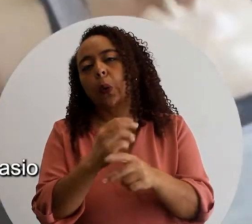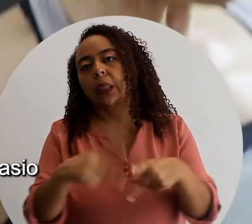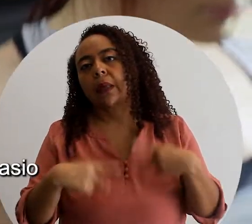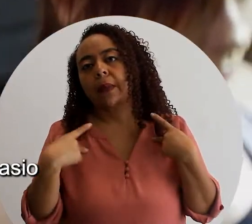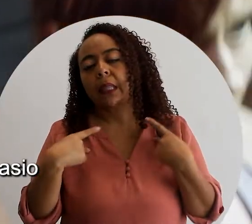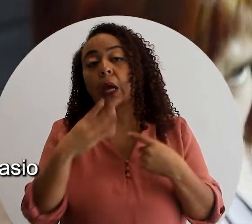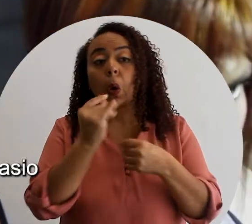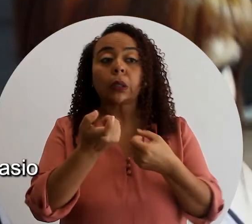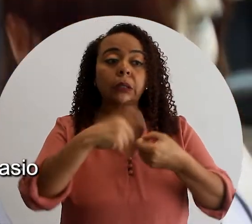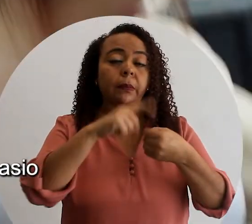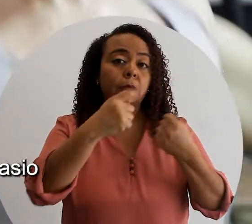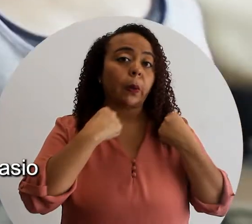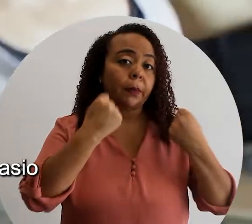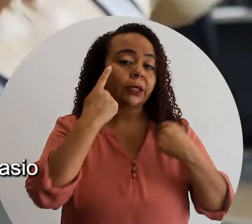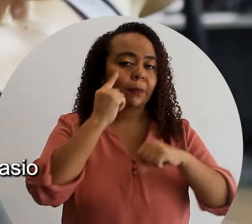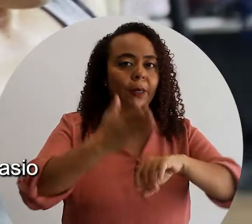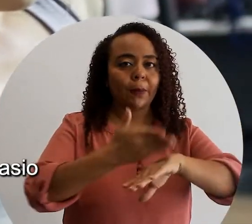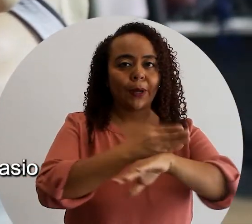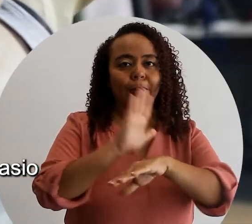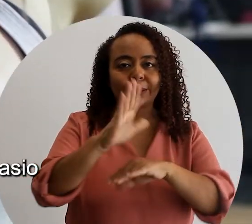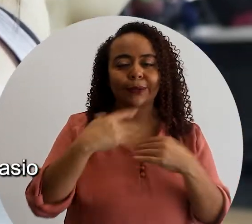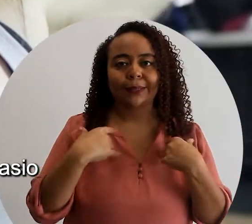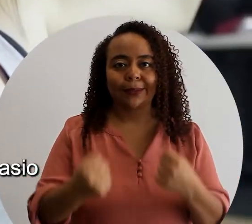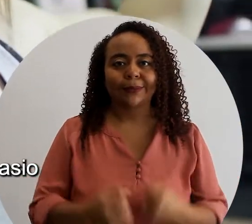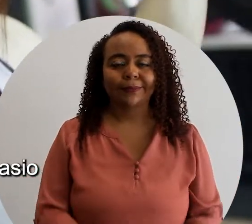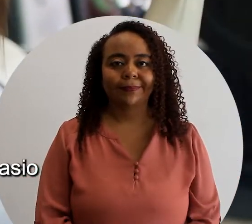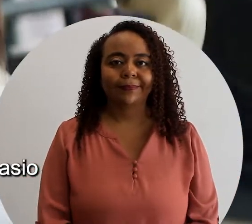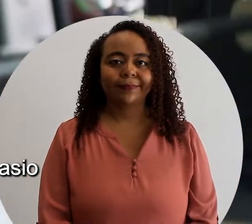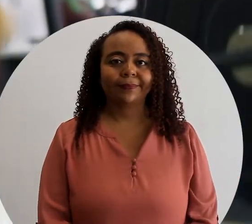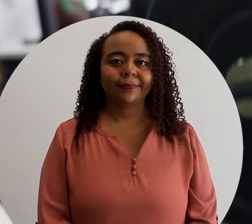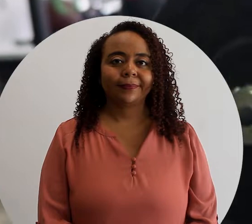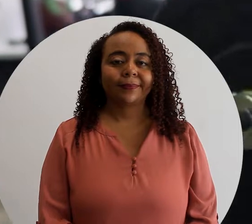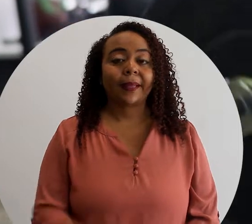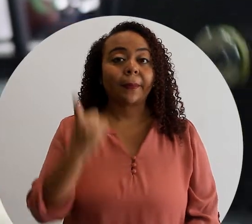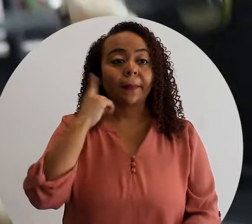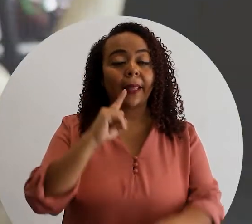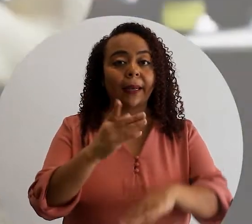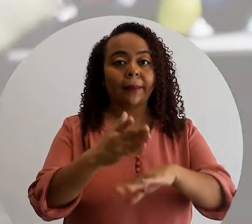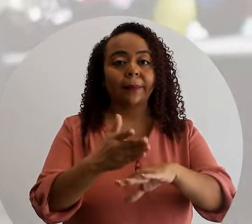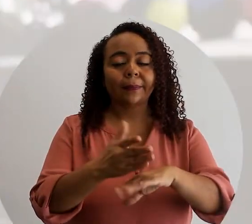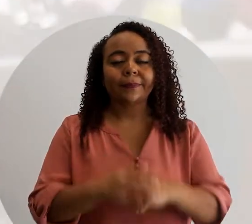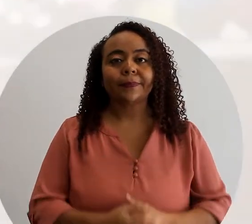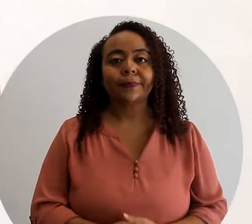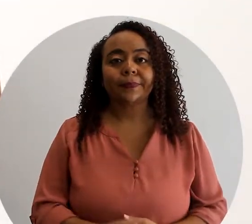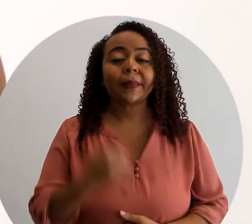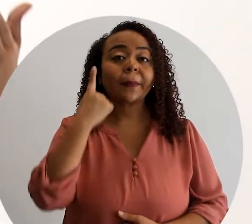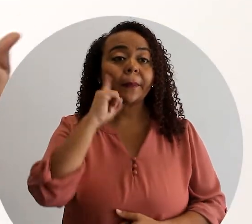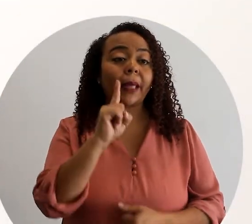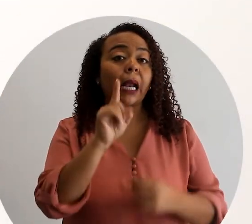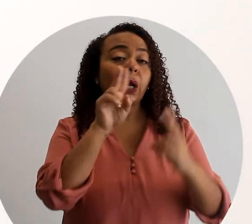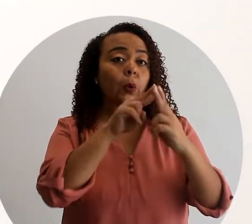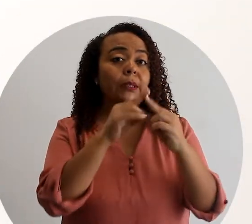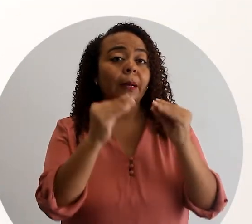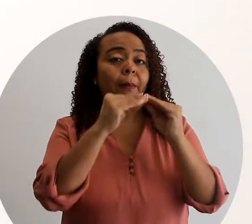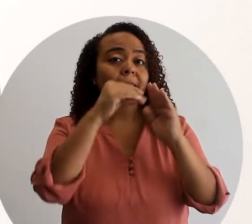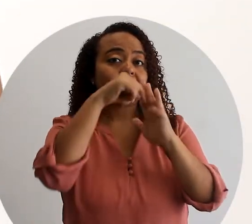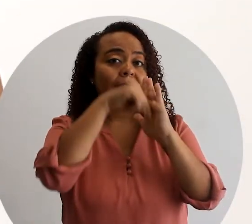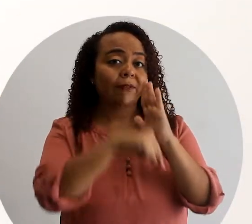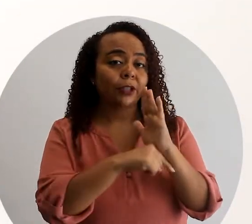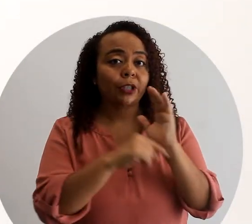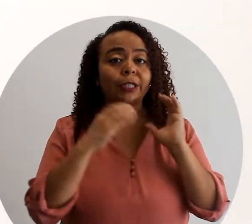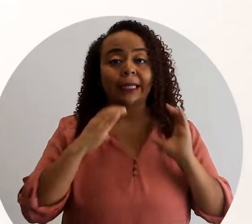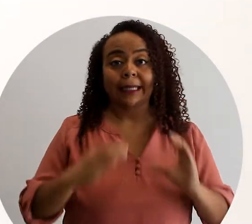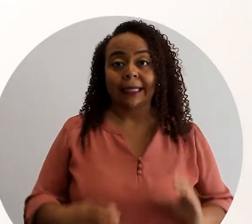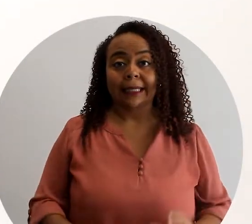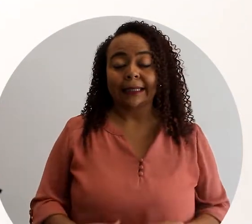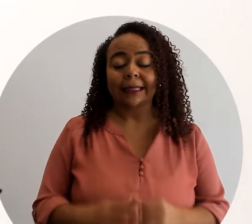de vida, o inscribirse en un gimnasio para mejorar su estado de salud. Para conocer más a fondo el perfil de su clientela, es